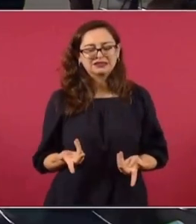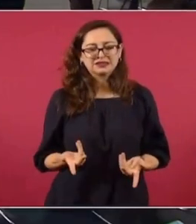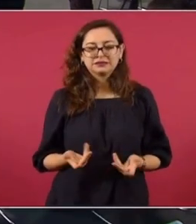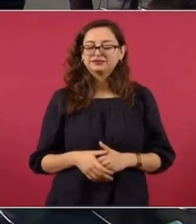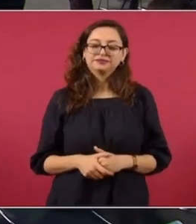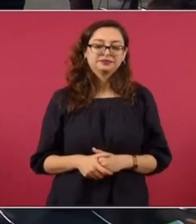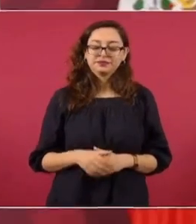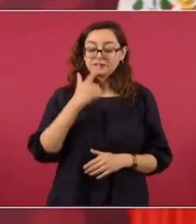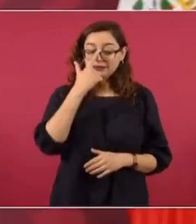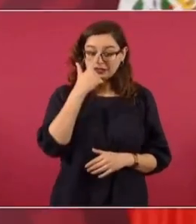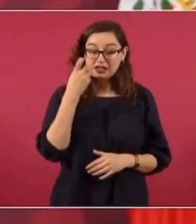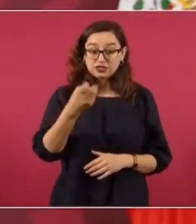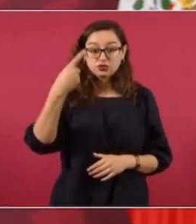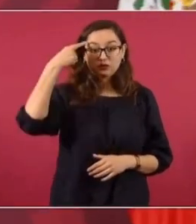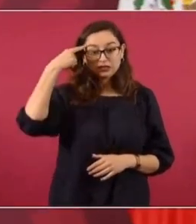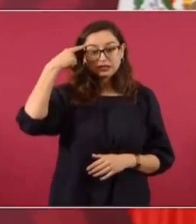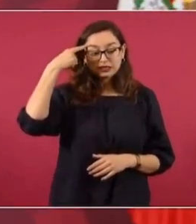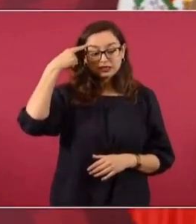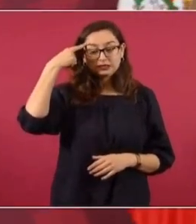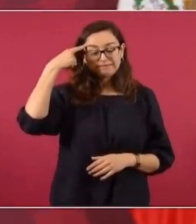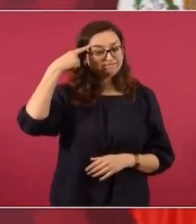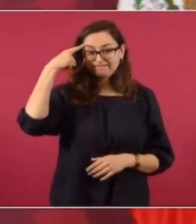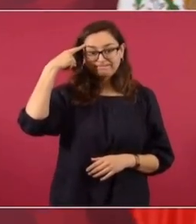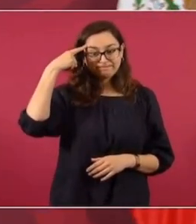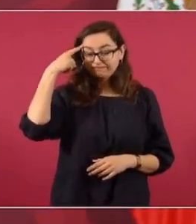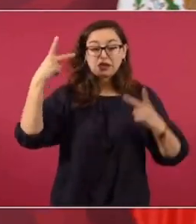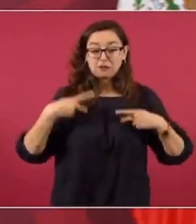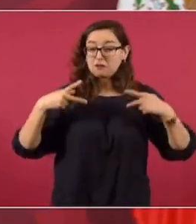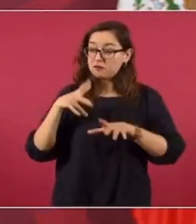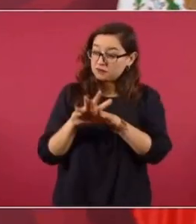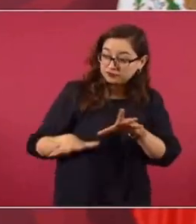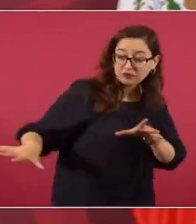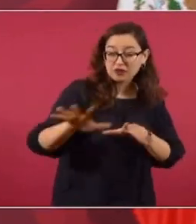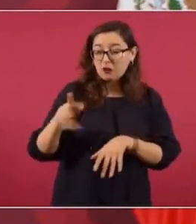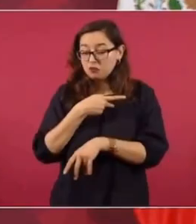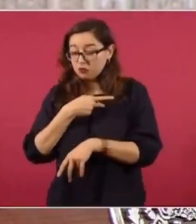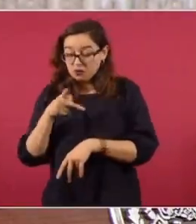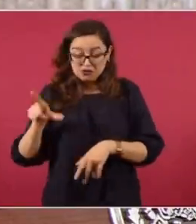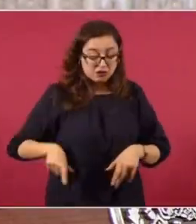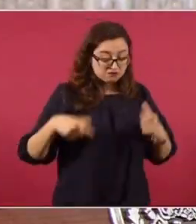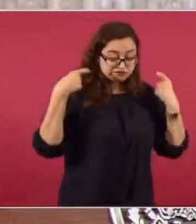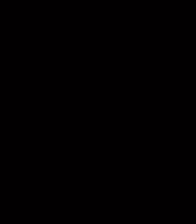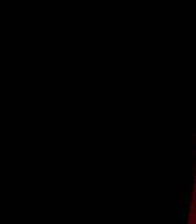Eso no debe de dejarse de aplicar el criterio de que no puede haber gobierno rico con pueblo pobre.